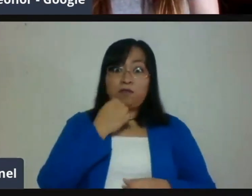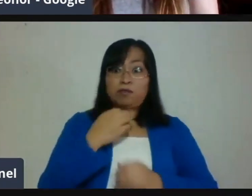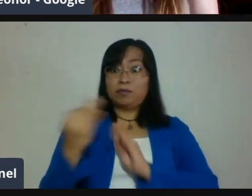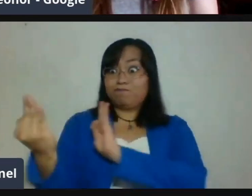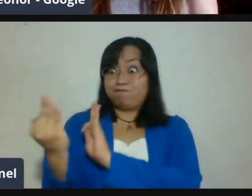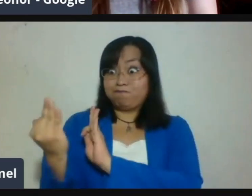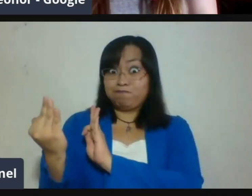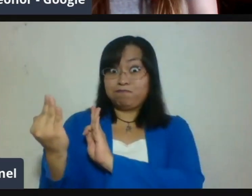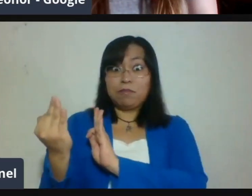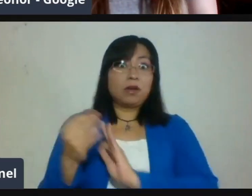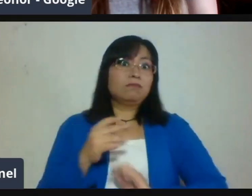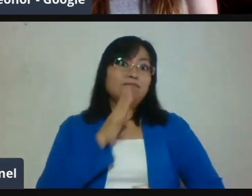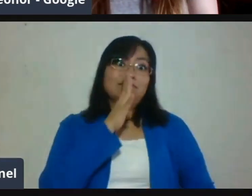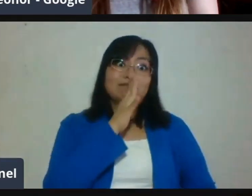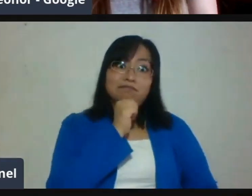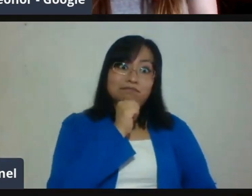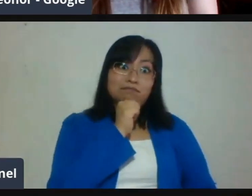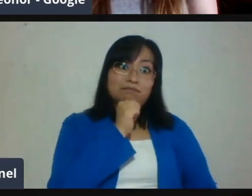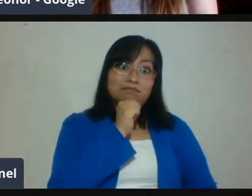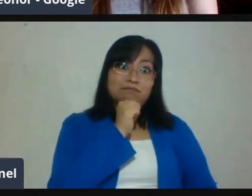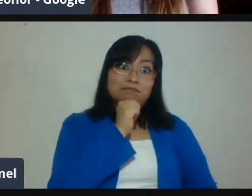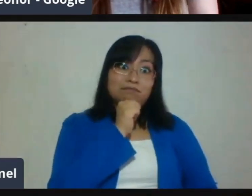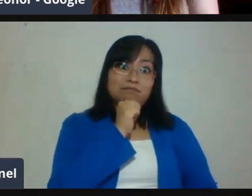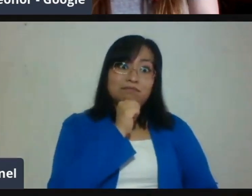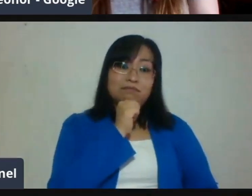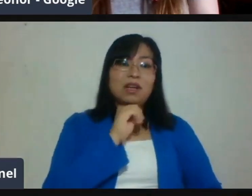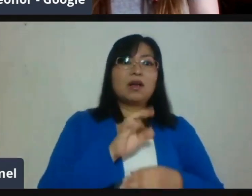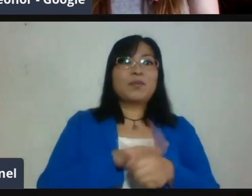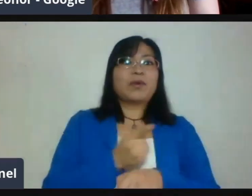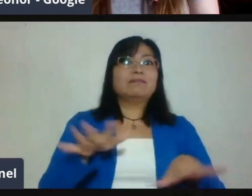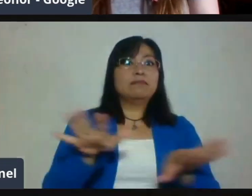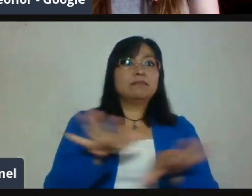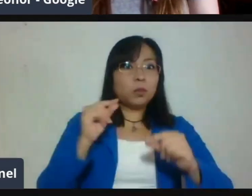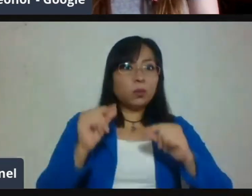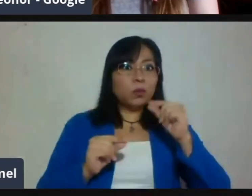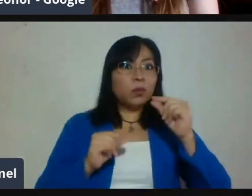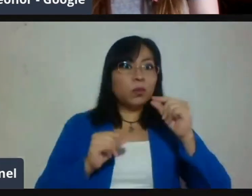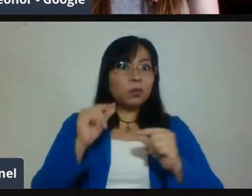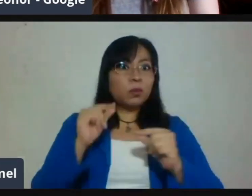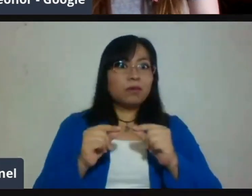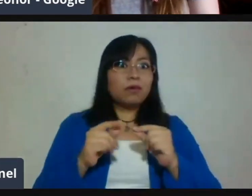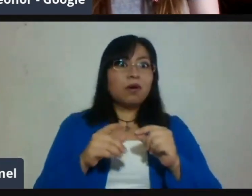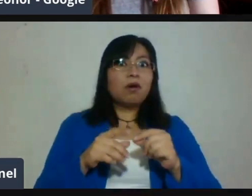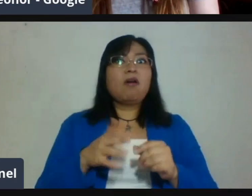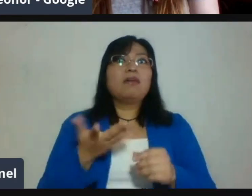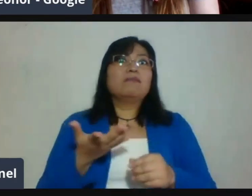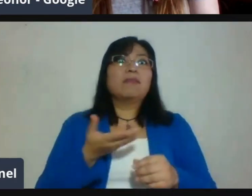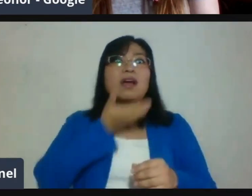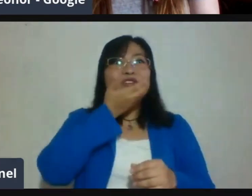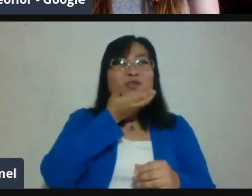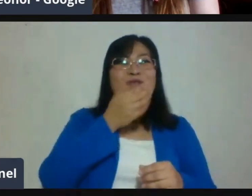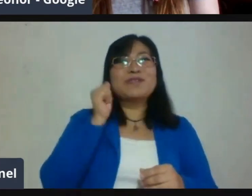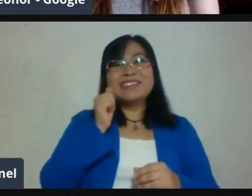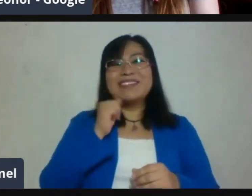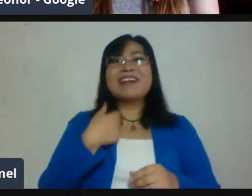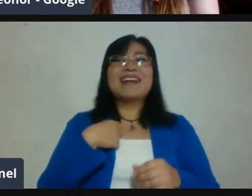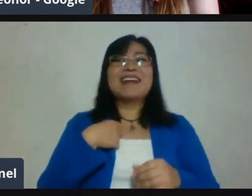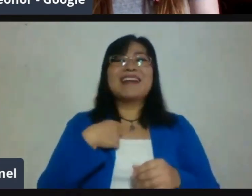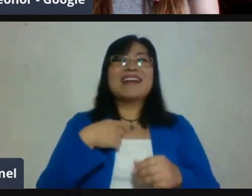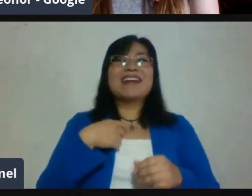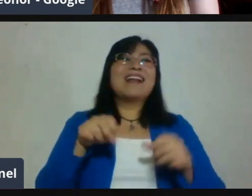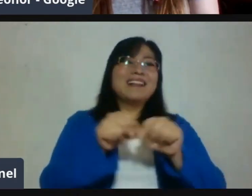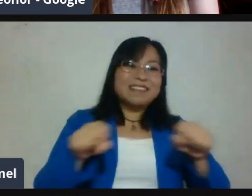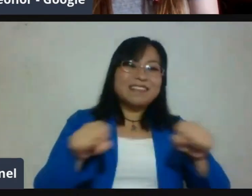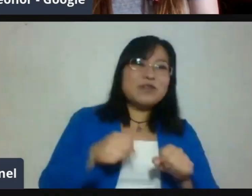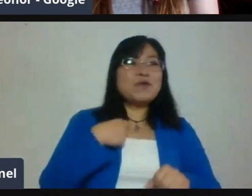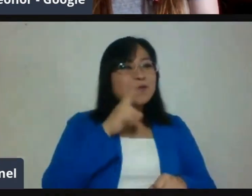la evaluación no puede ser un formato tradicional. Es decir, no esperemos que trabajen el mismo número de horas que trabajan con nosotros en la escuela